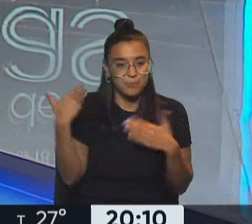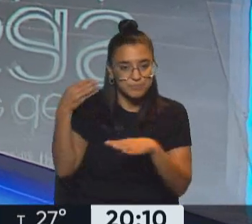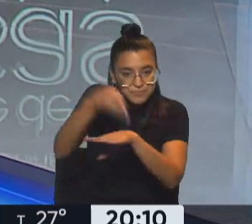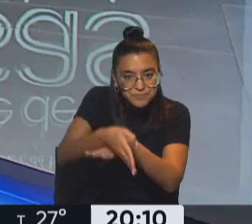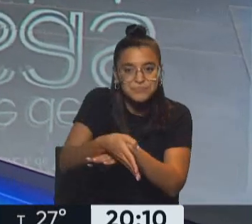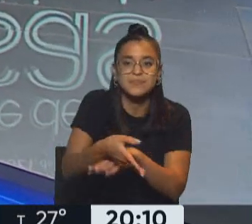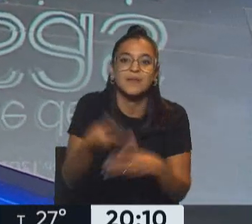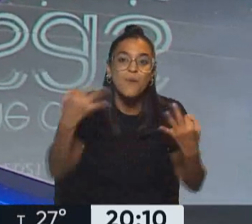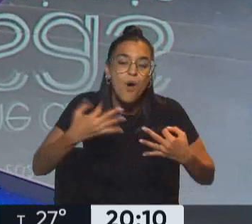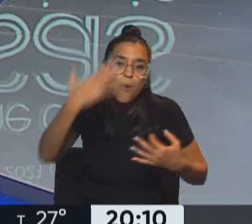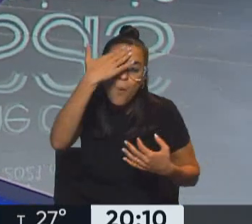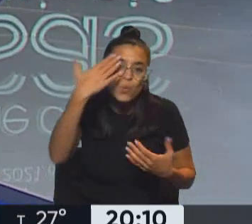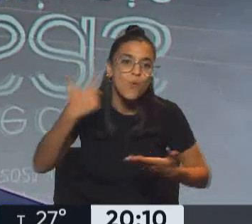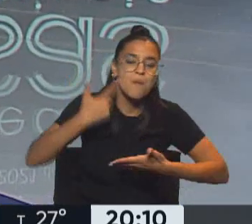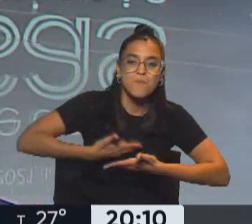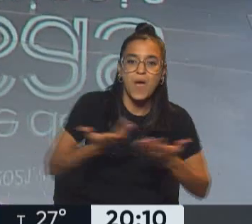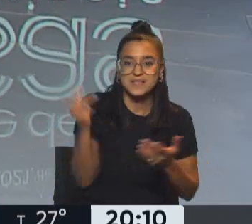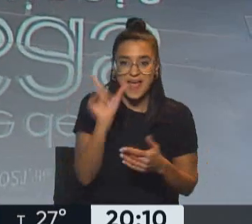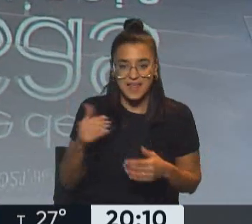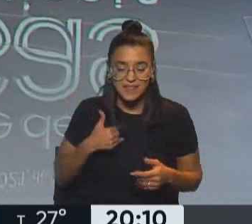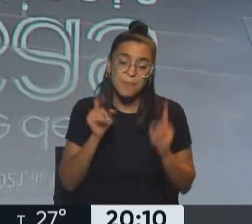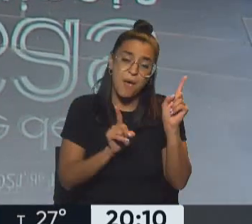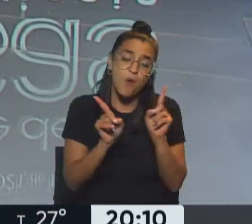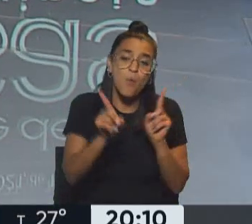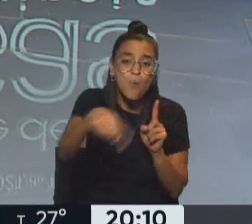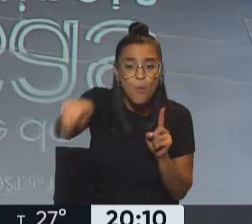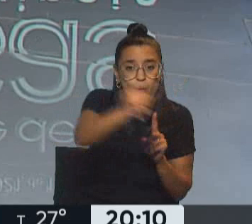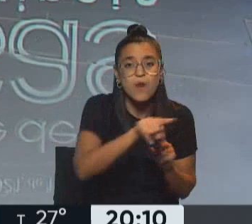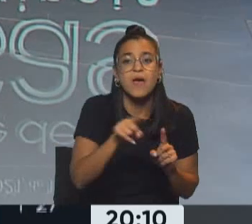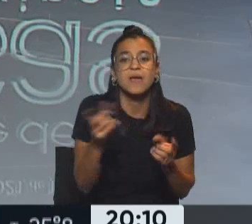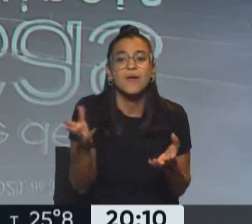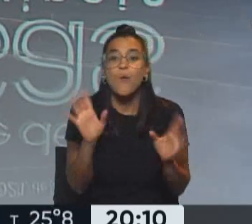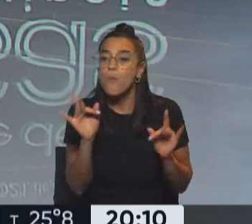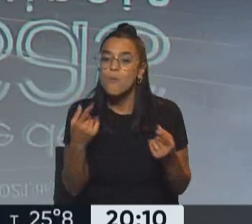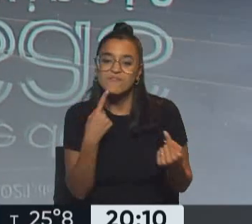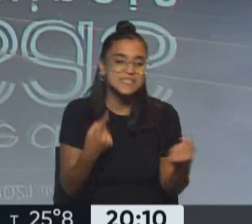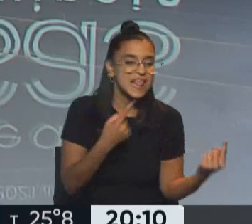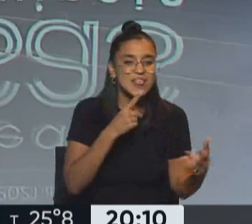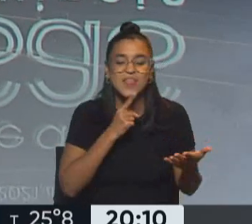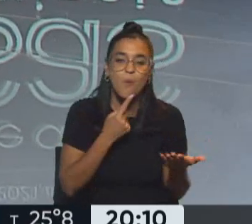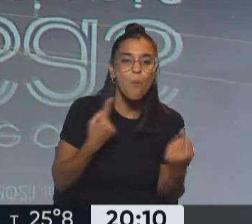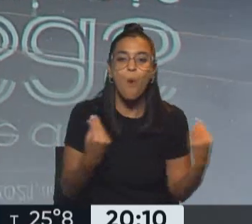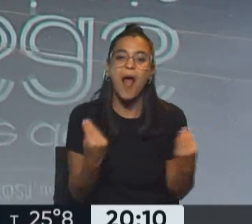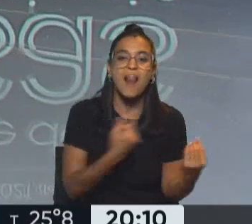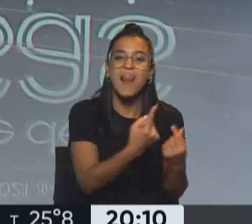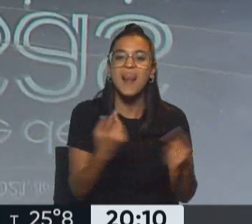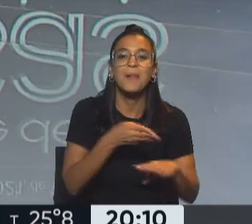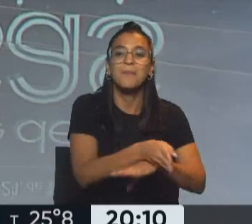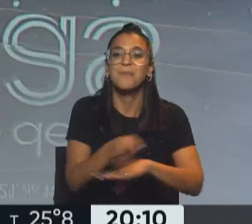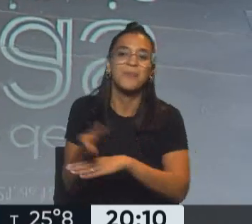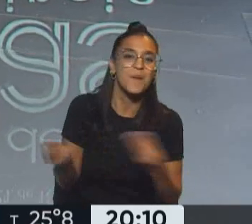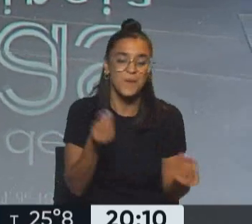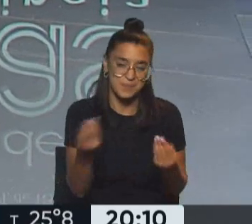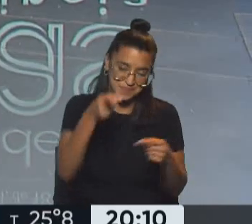a esta riqueza cultural que tiene nuestro país, seguramente para alguno de ustedes va a ser complejo a cuál ir primero, a cuál casa de provincia ir, pero bueno,